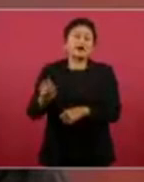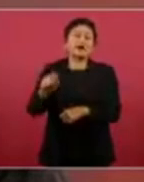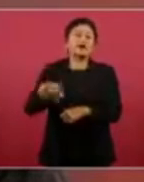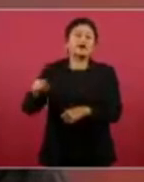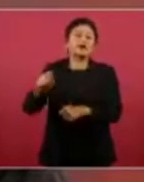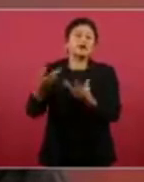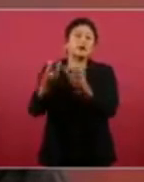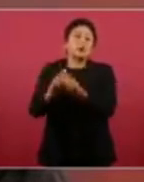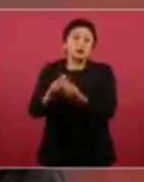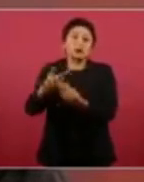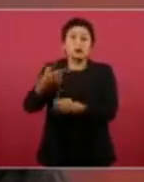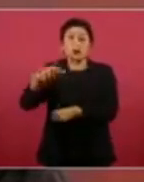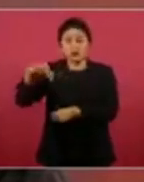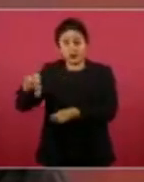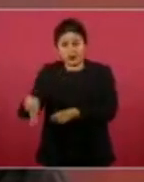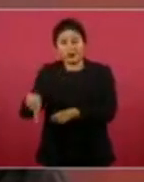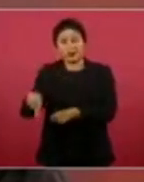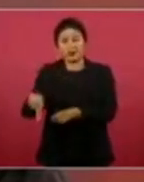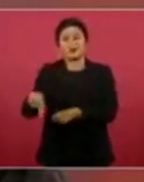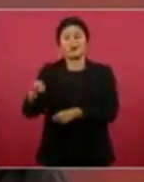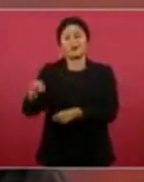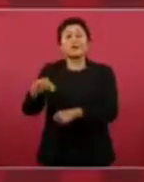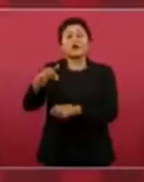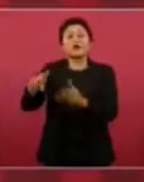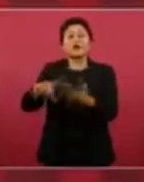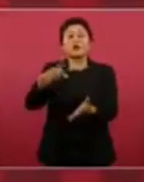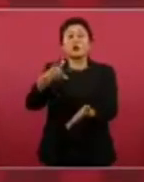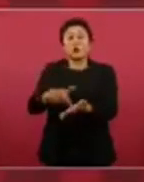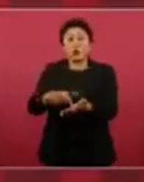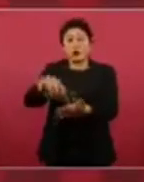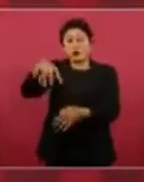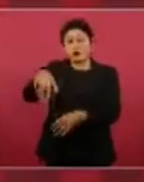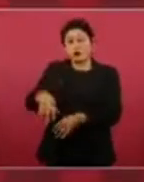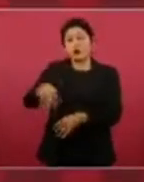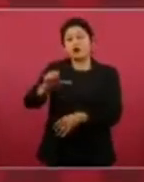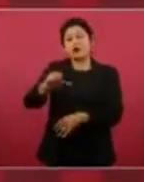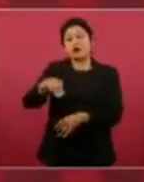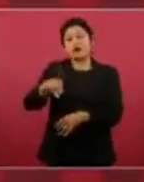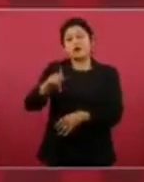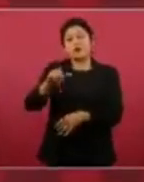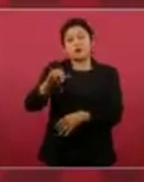Guardia Nacional. Esto fue en la colonia Ampliación Aeropuerto. Es decir,